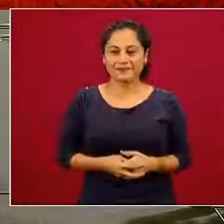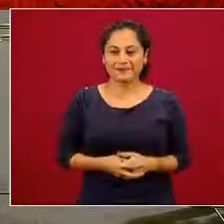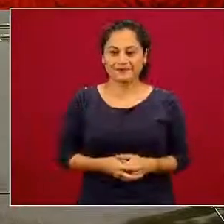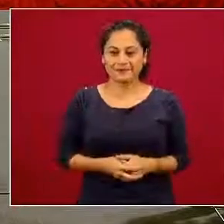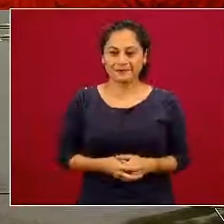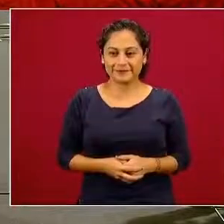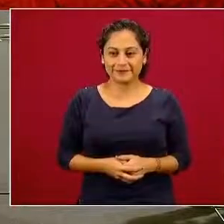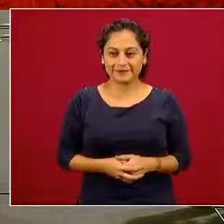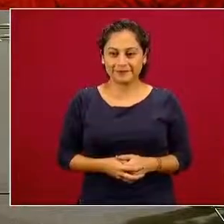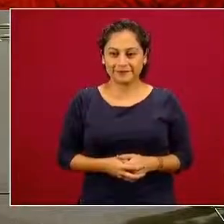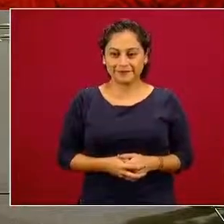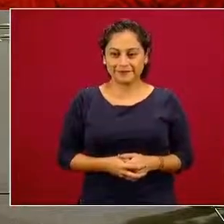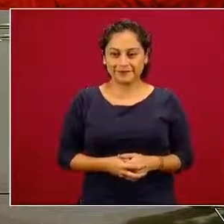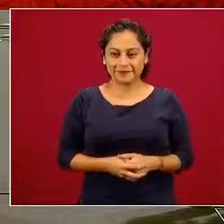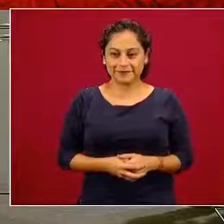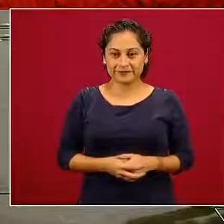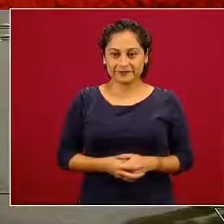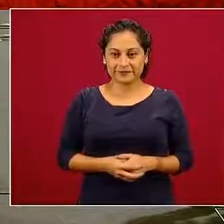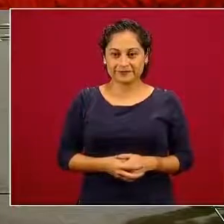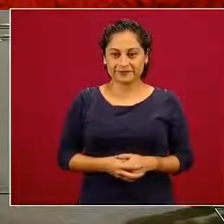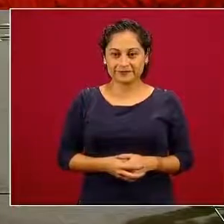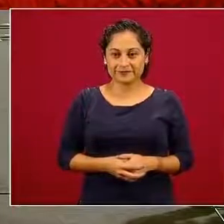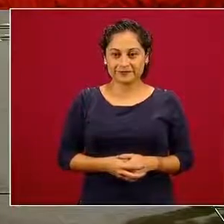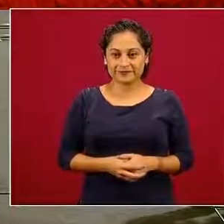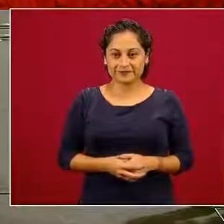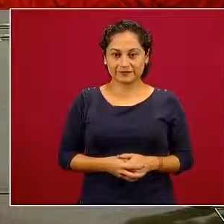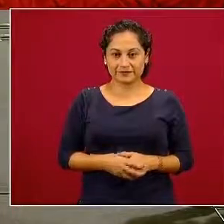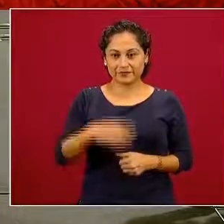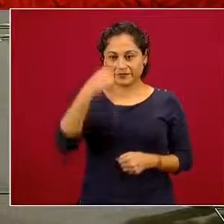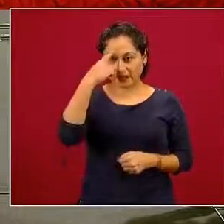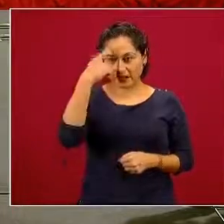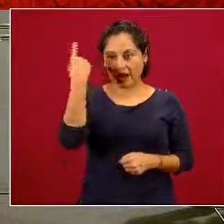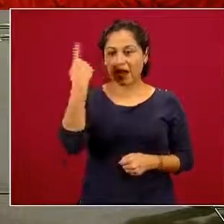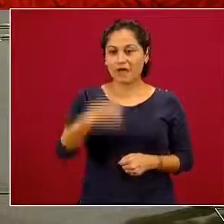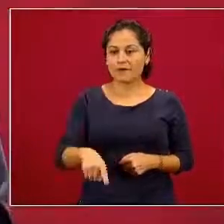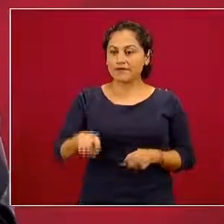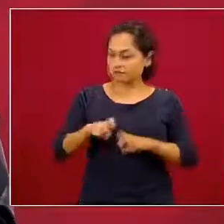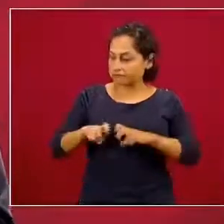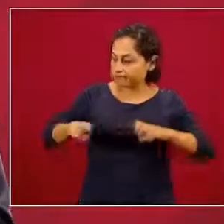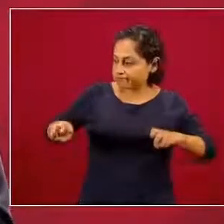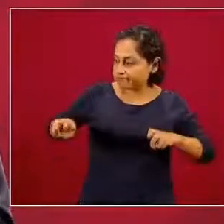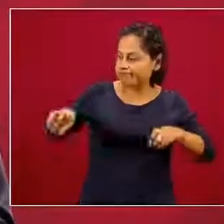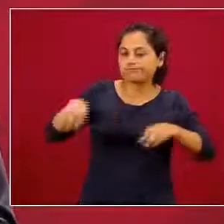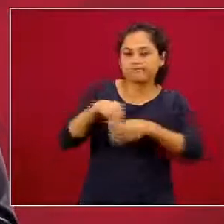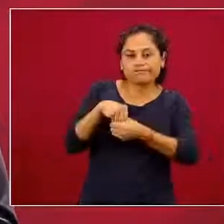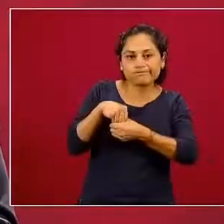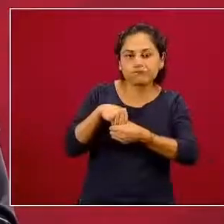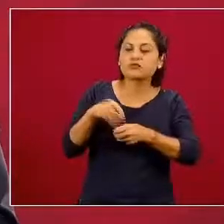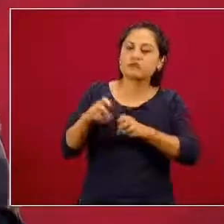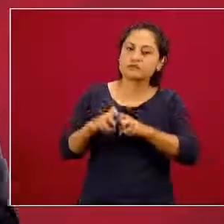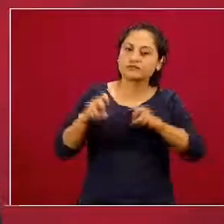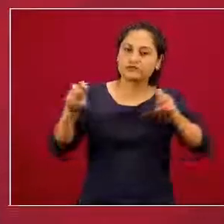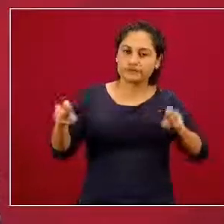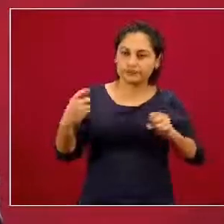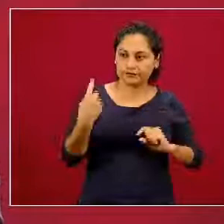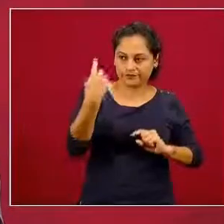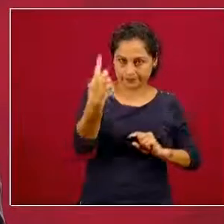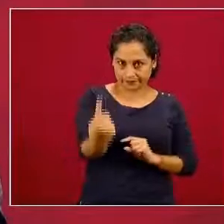Para guardar la sana distancia, hoy nos esperará allá atrás José Luis. Y